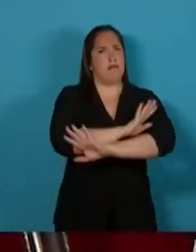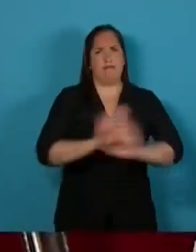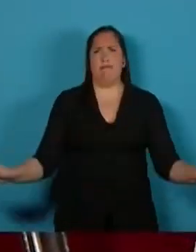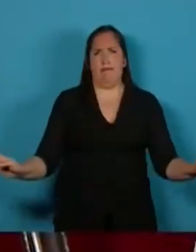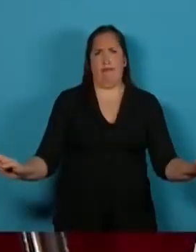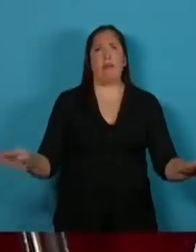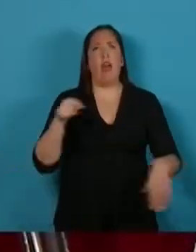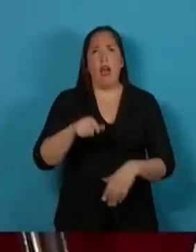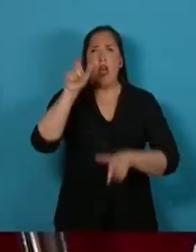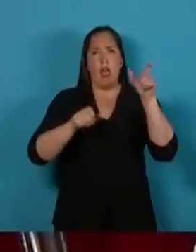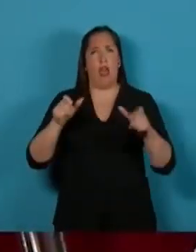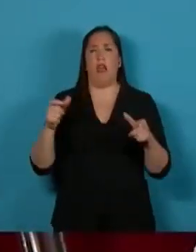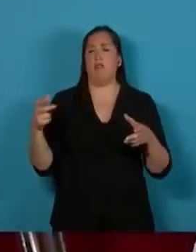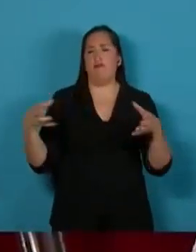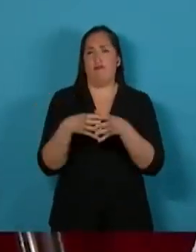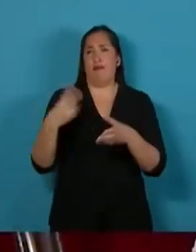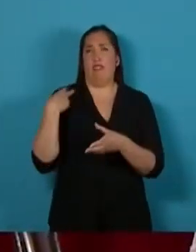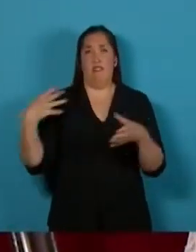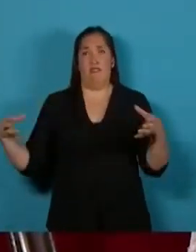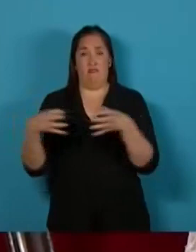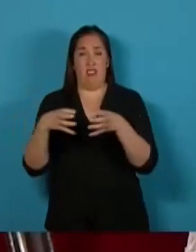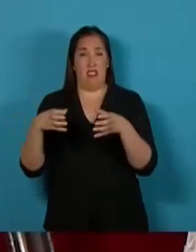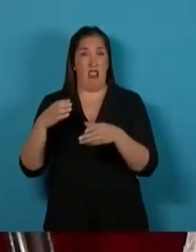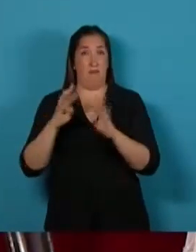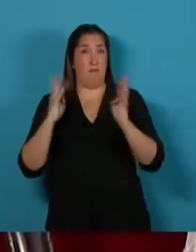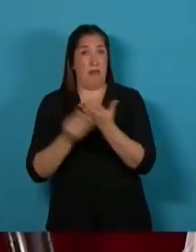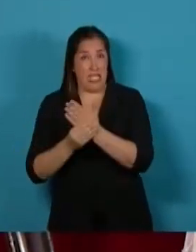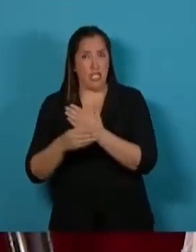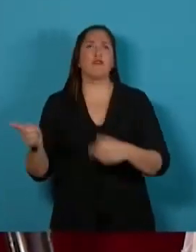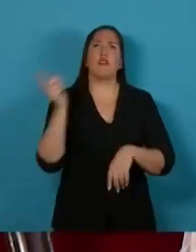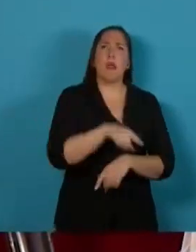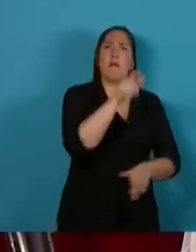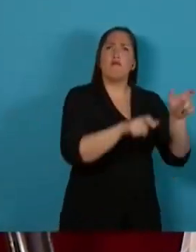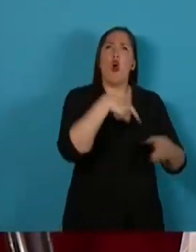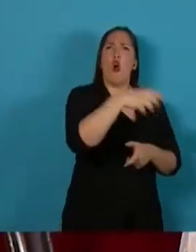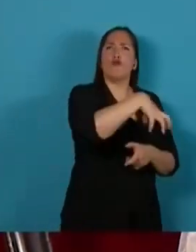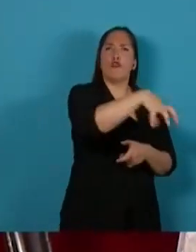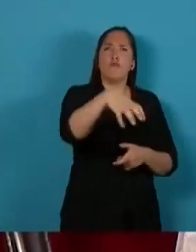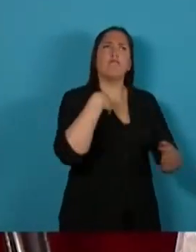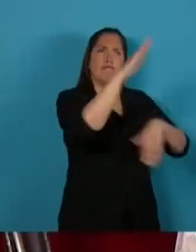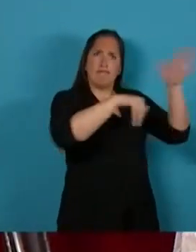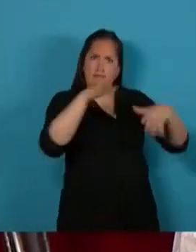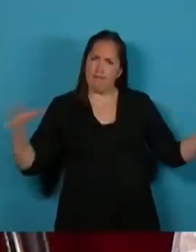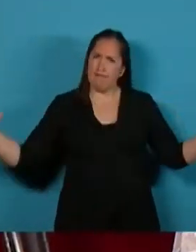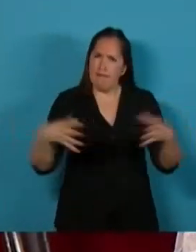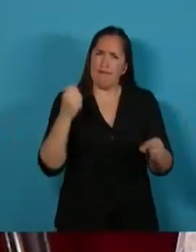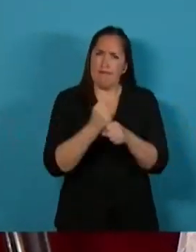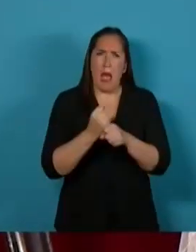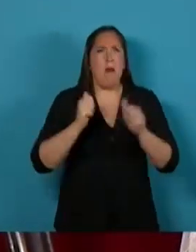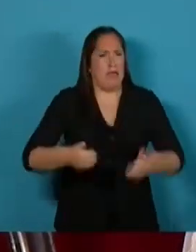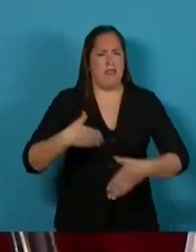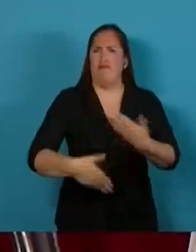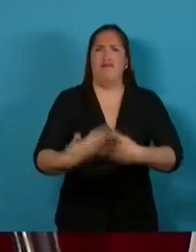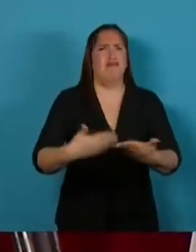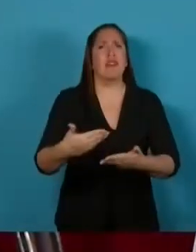gabinete y las personalidades de la sociedad civil que generosamente se han sumado a nuestro llamado comenzaremos la acción que ponga fin